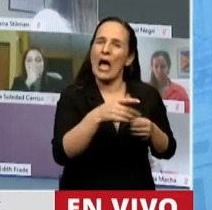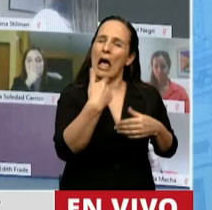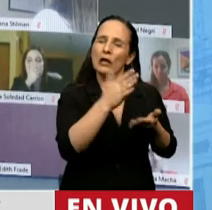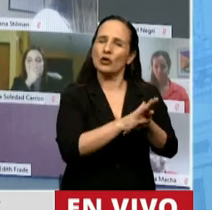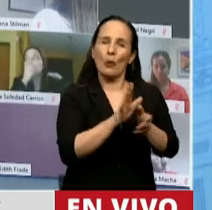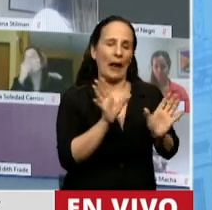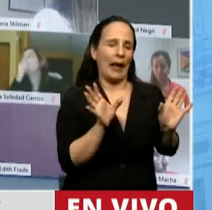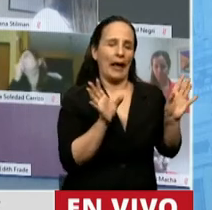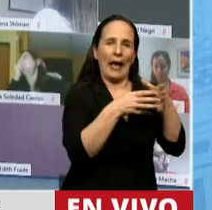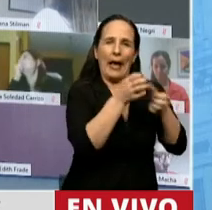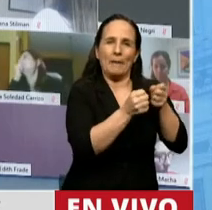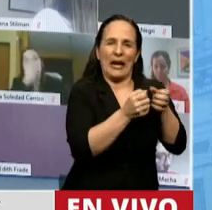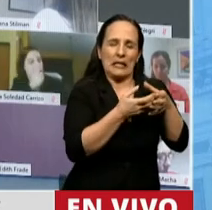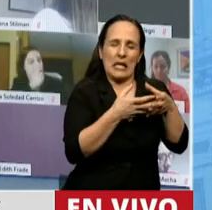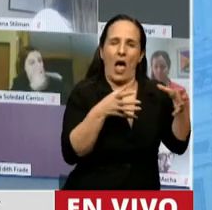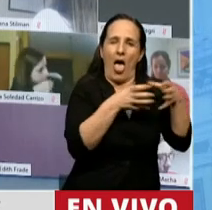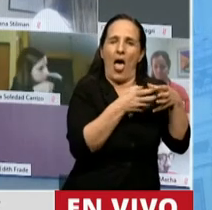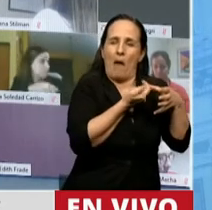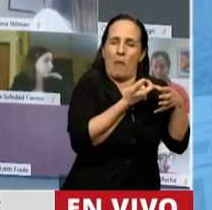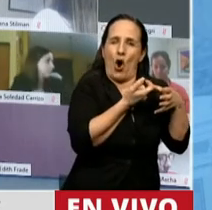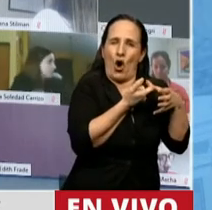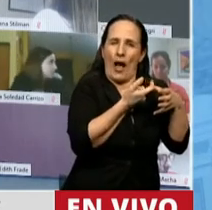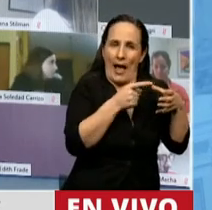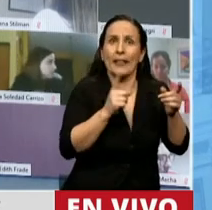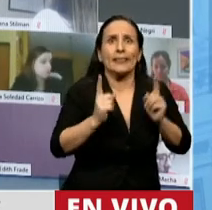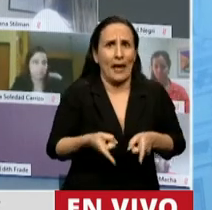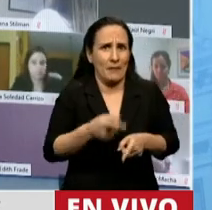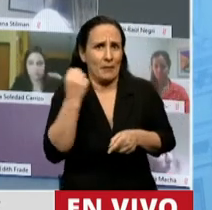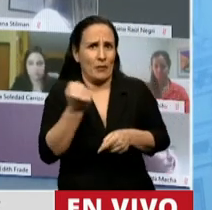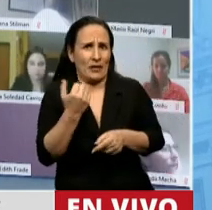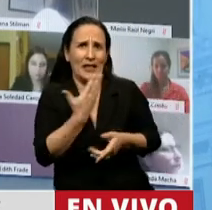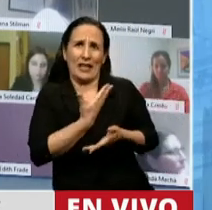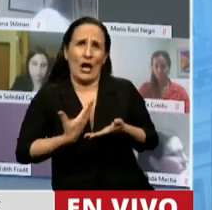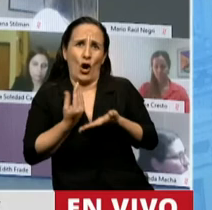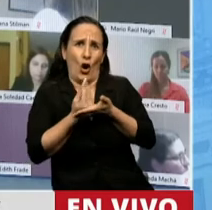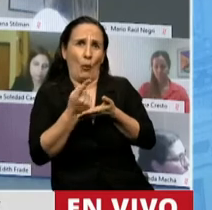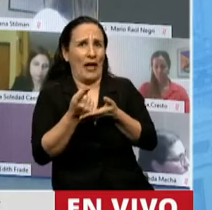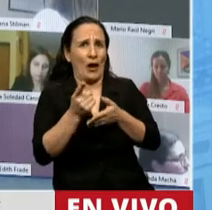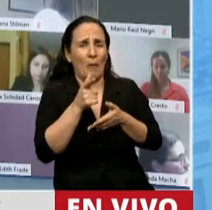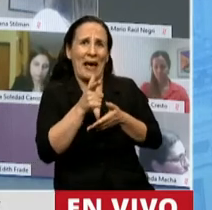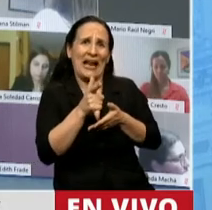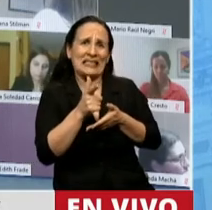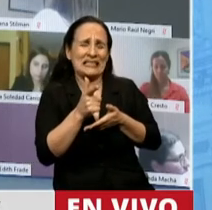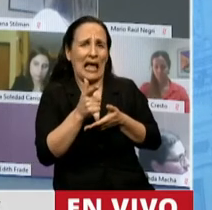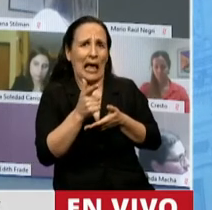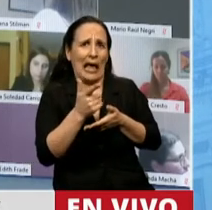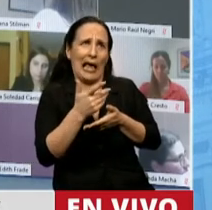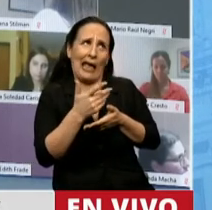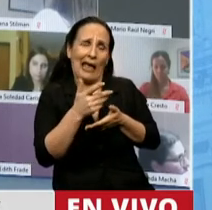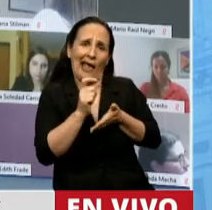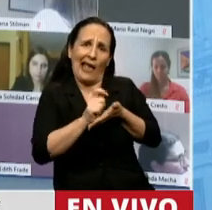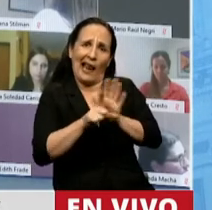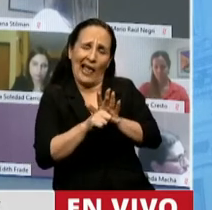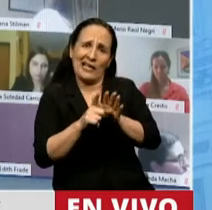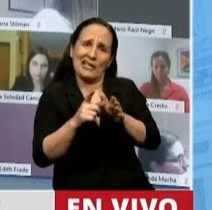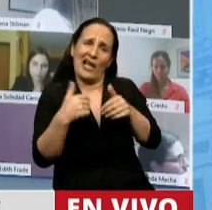y los gobiernos y las fuerzas políticas que gobiernan para ellos, justamente. Y eso, por supuesto, se viene